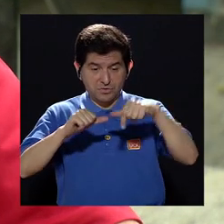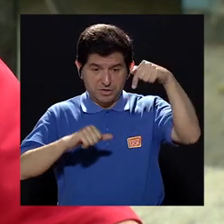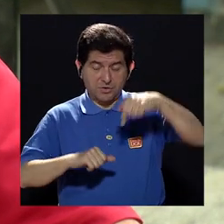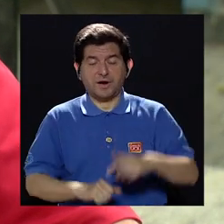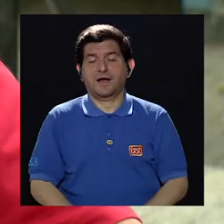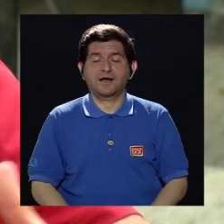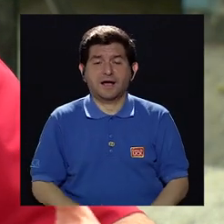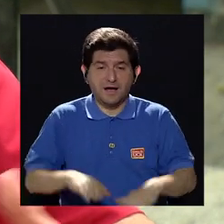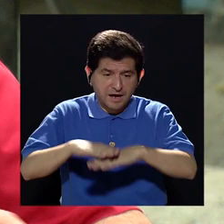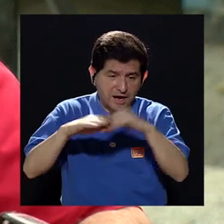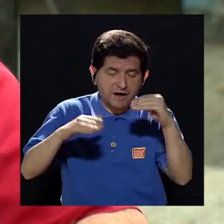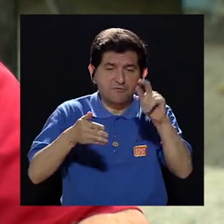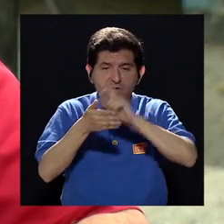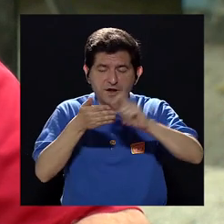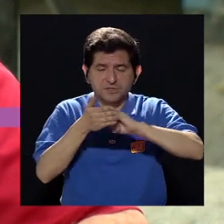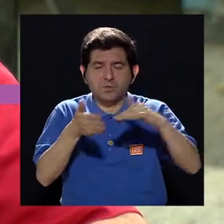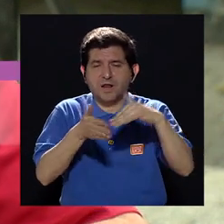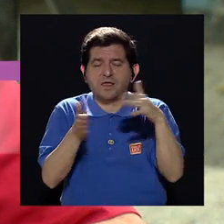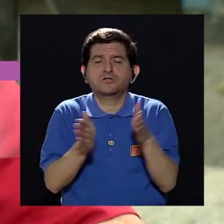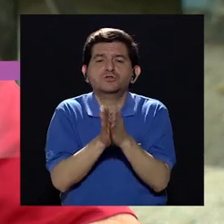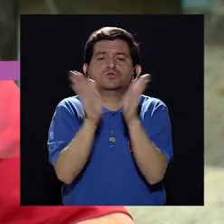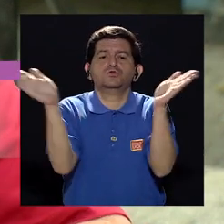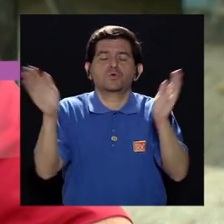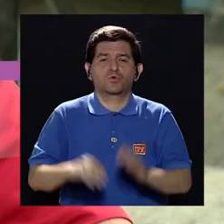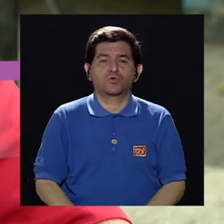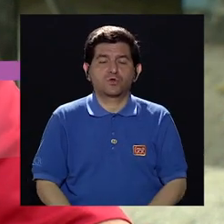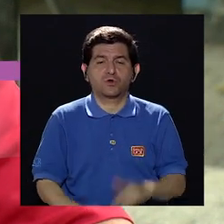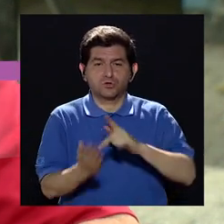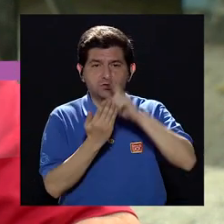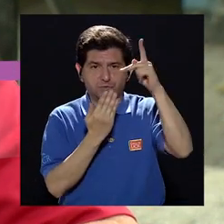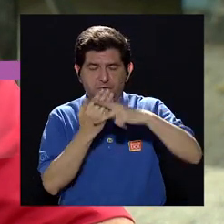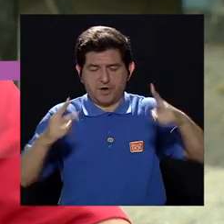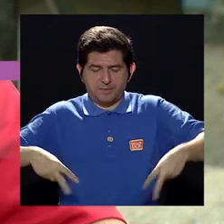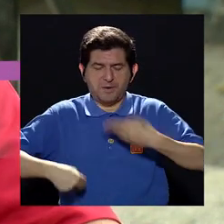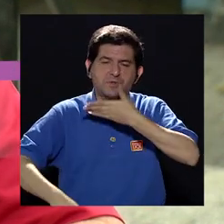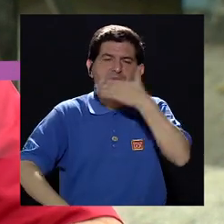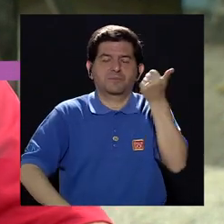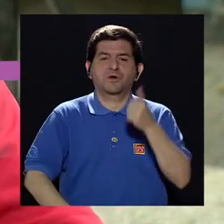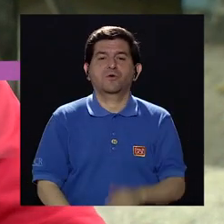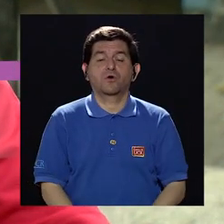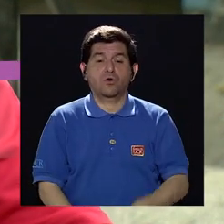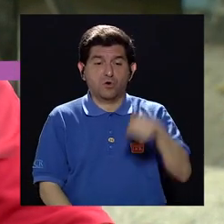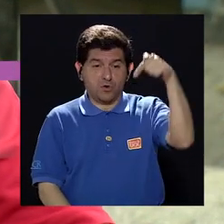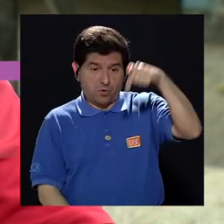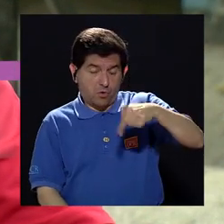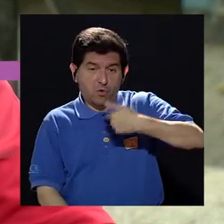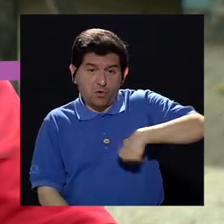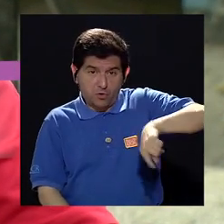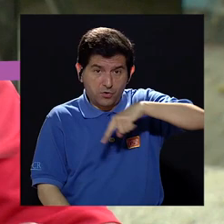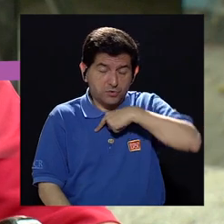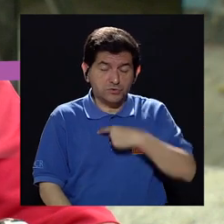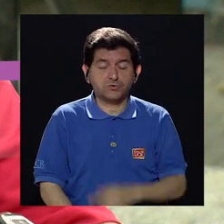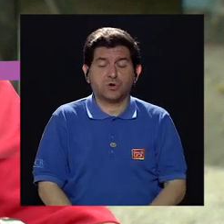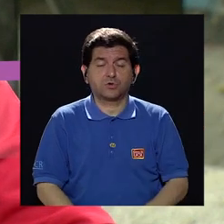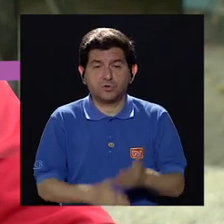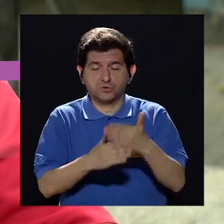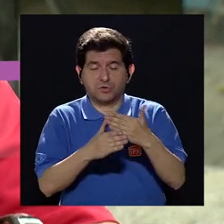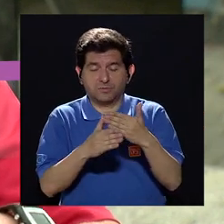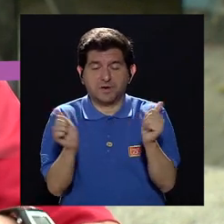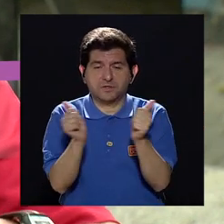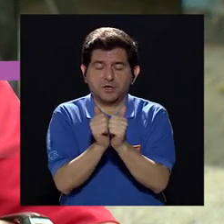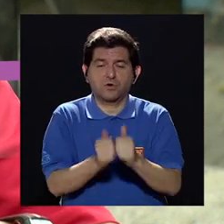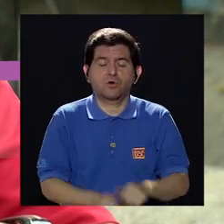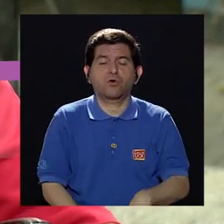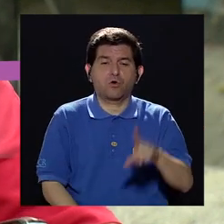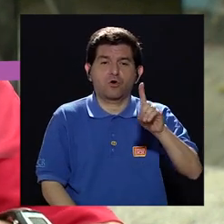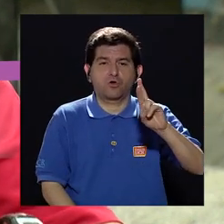Continuamos desde acá, desde las afueras de la Escuela de Estudios Generales, en su telerevista Vivir Mejor. El día de hoy estamos compartiendo con la